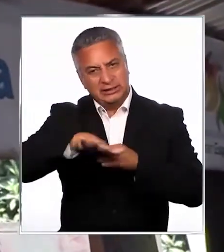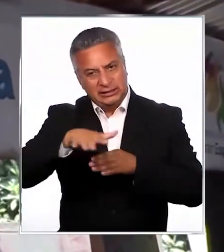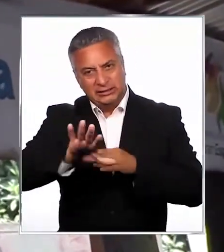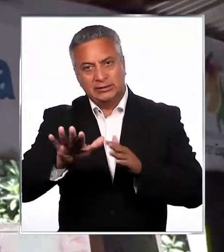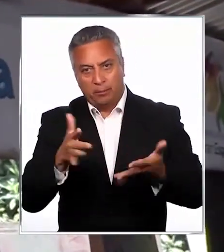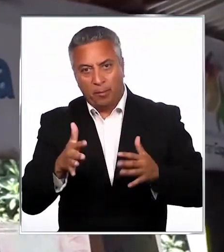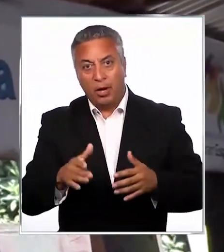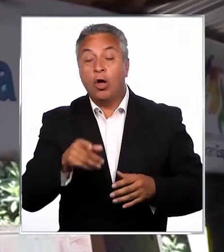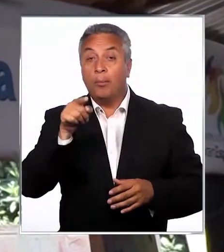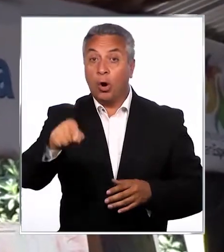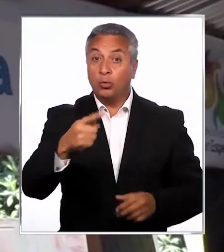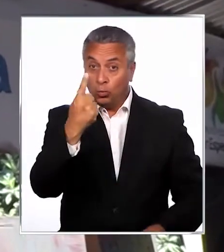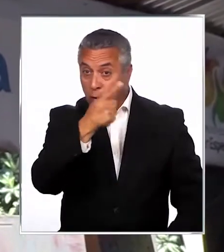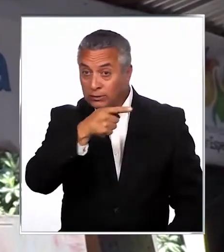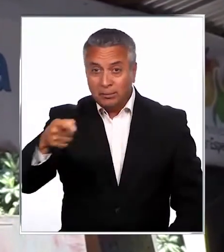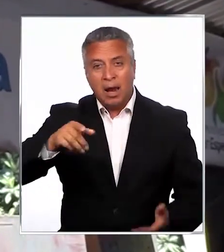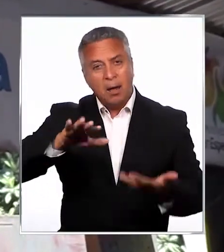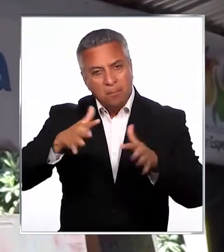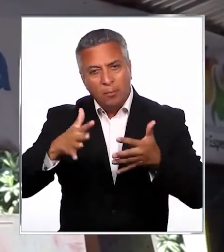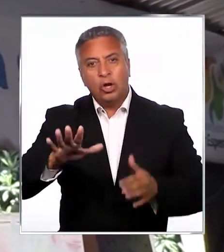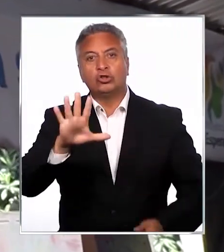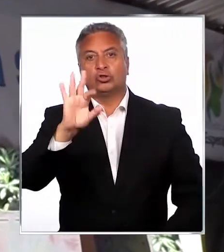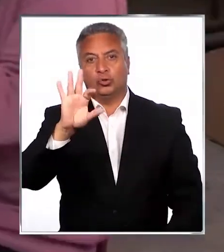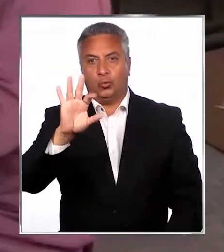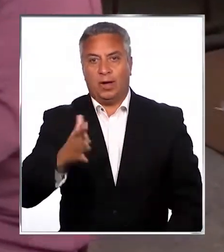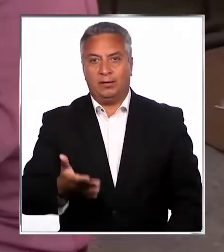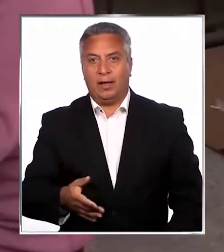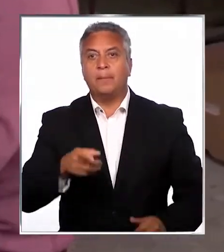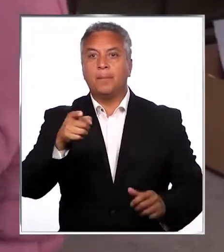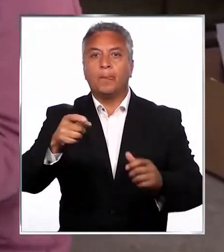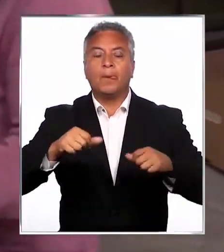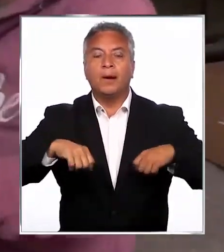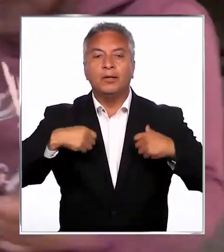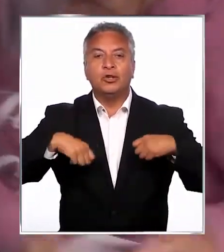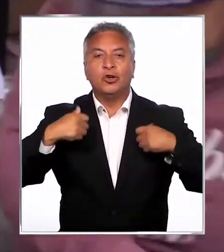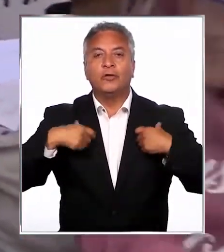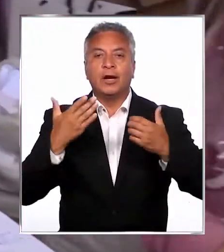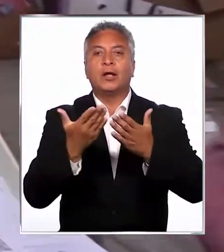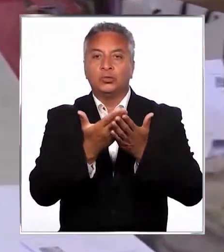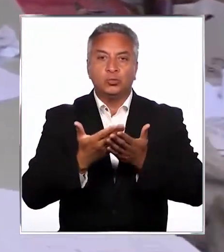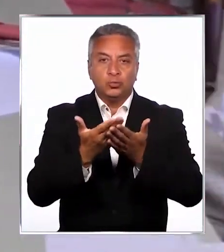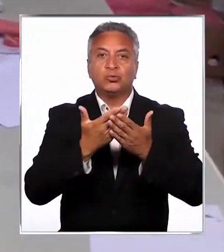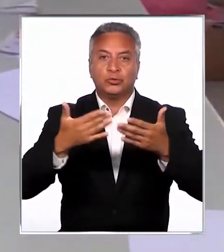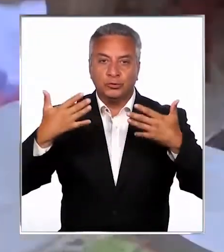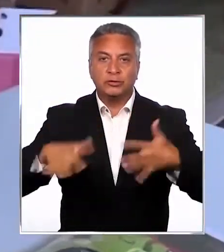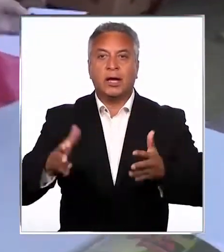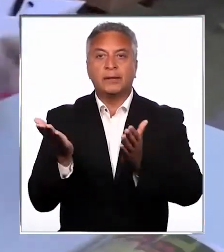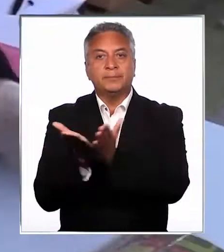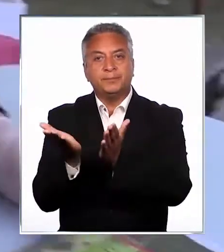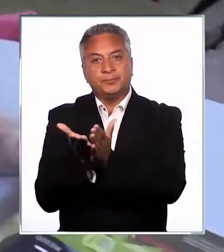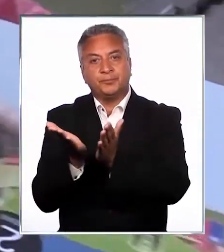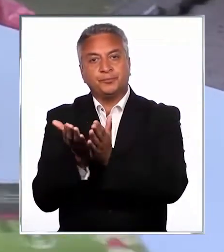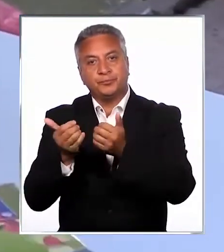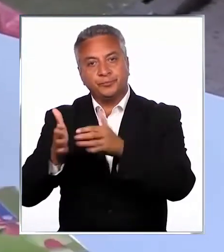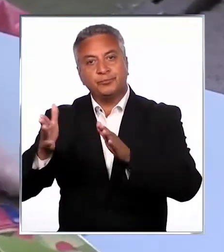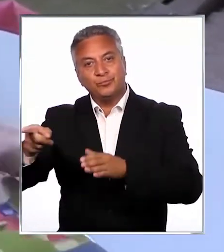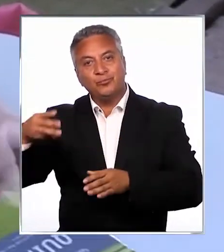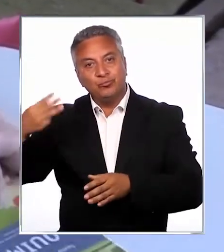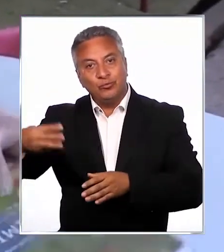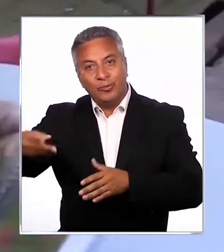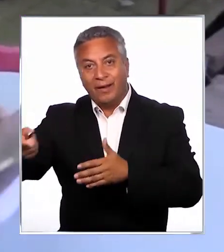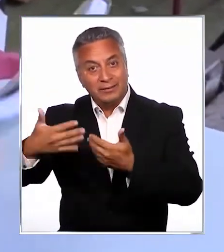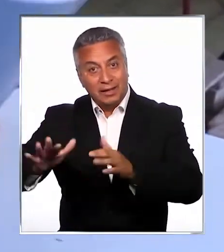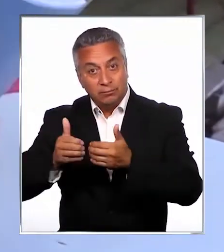durante las semanas son alrededor de 50. La gran mayoría de los jóvenes son estudiantes que han salido de las instituciones académicas